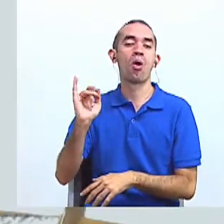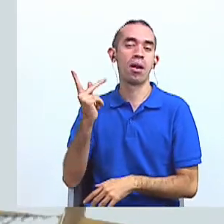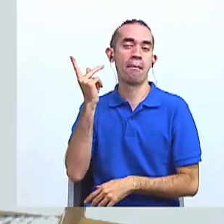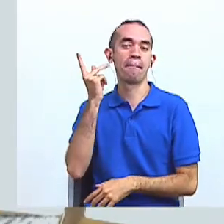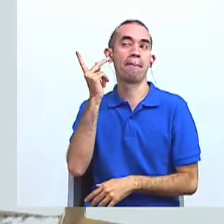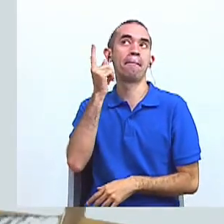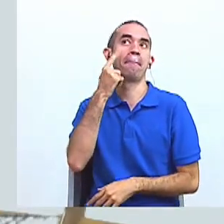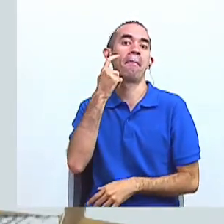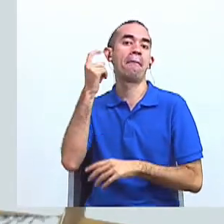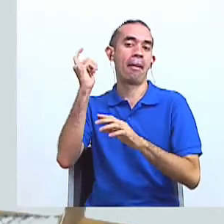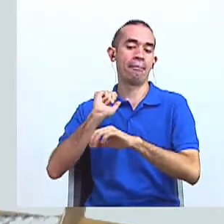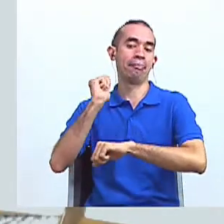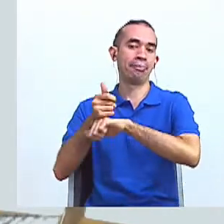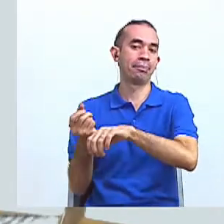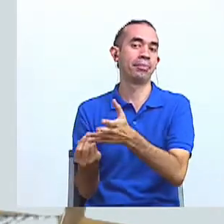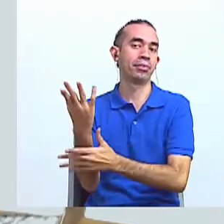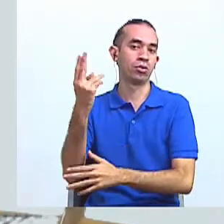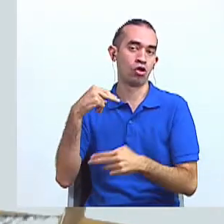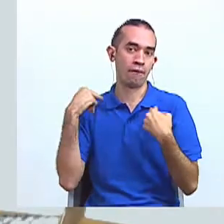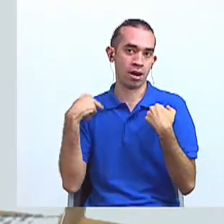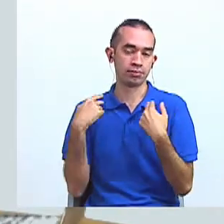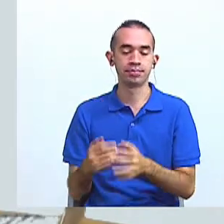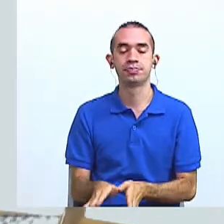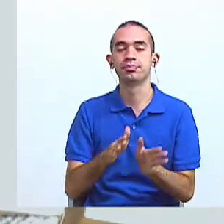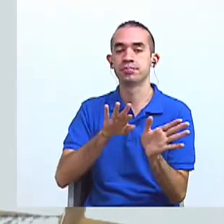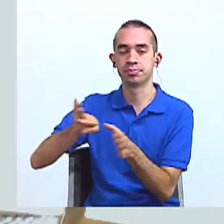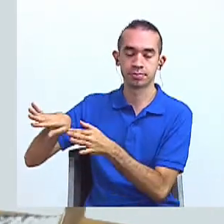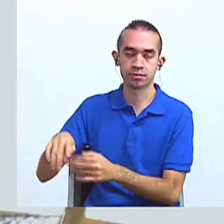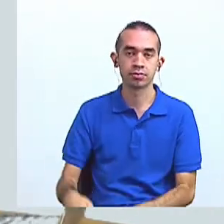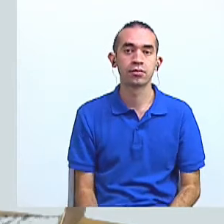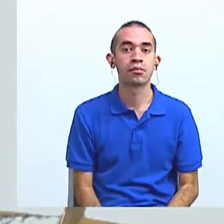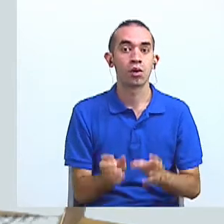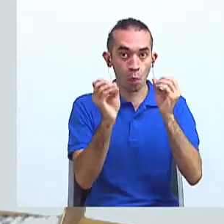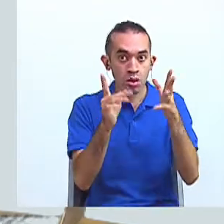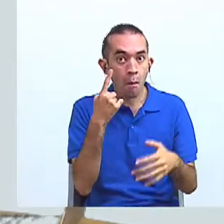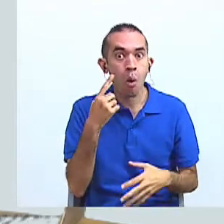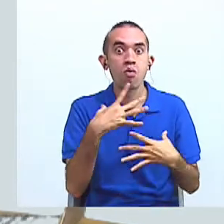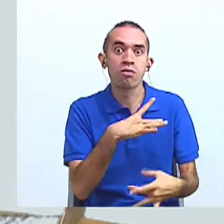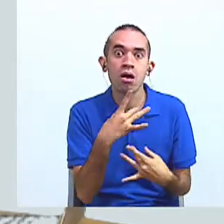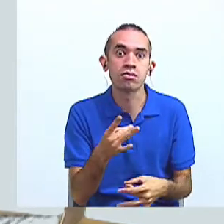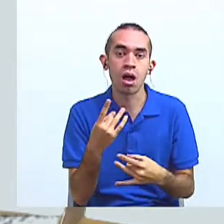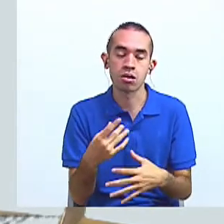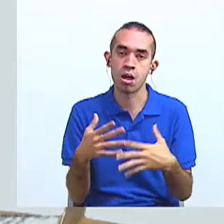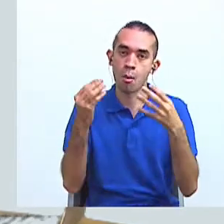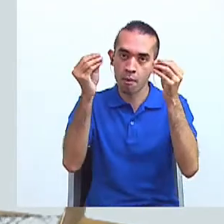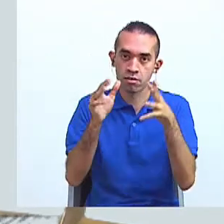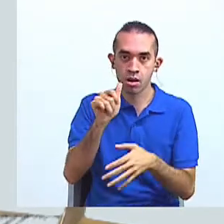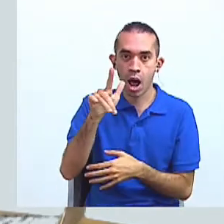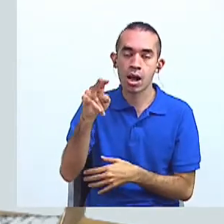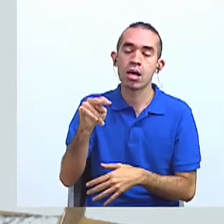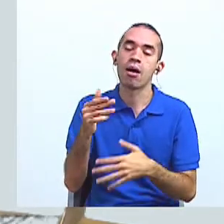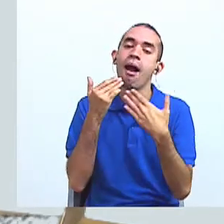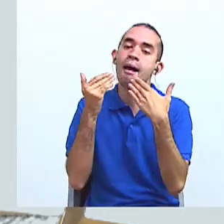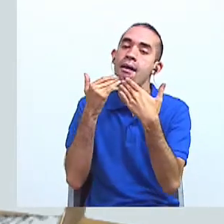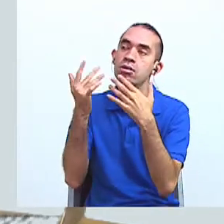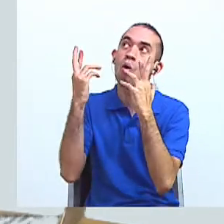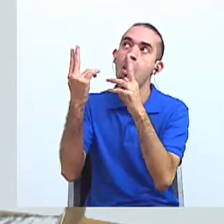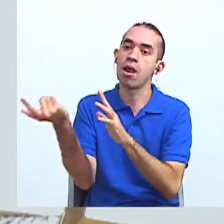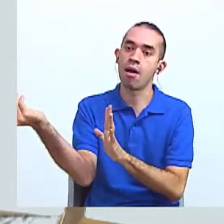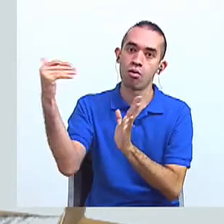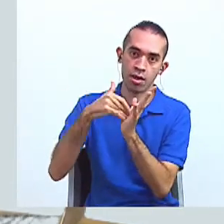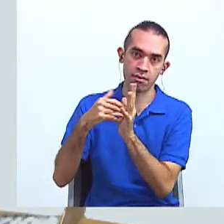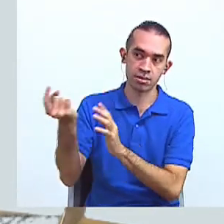¿Vieron qué interesante todo lo que nos aportó el profesor Alan? Le damos muchas gracias. Esperamos que vuelva pronto a la clase. ¿Verdad?